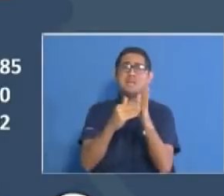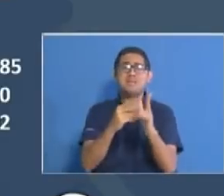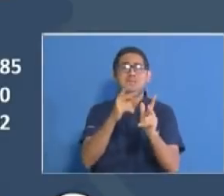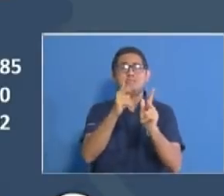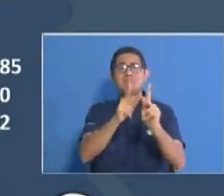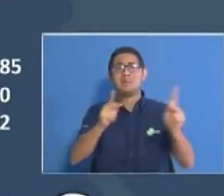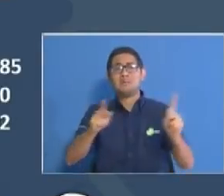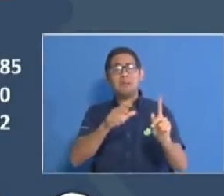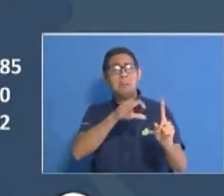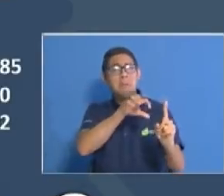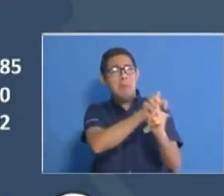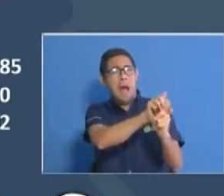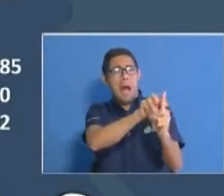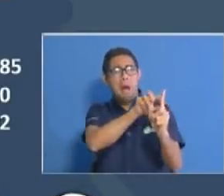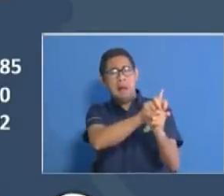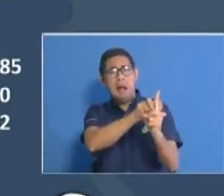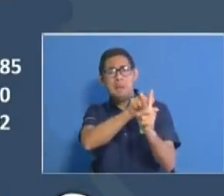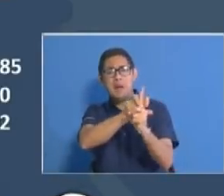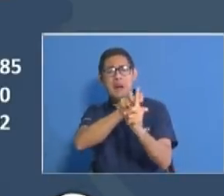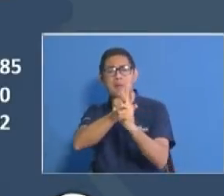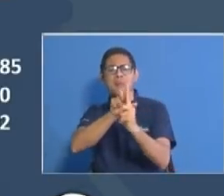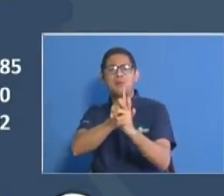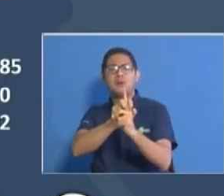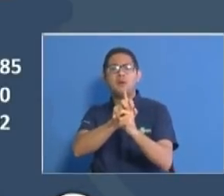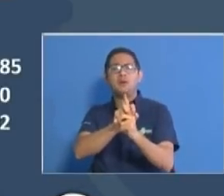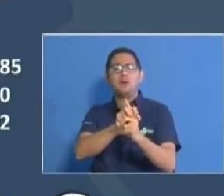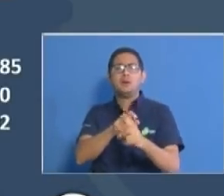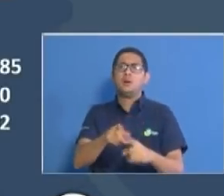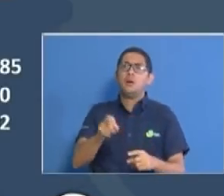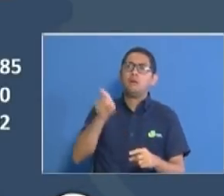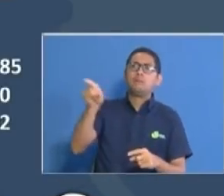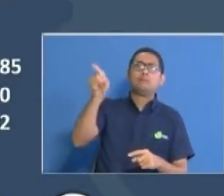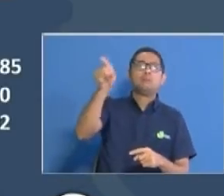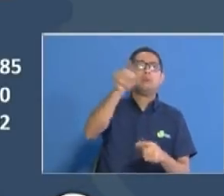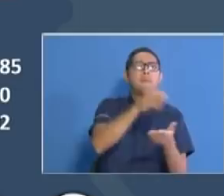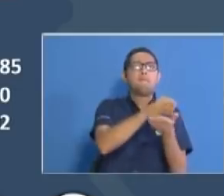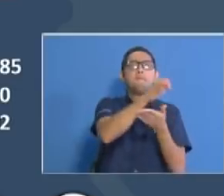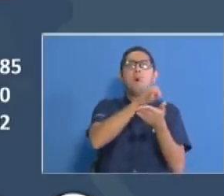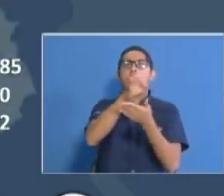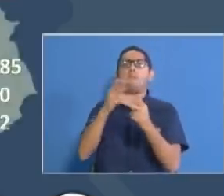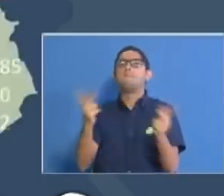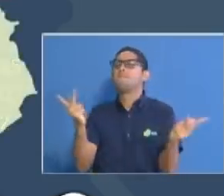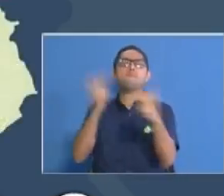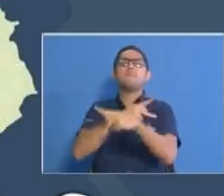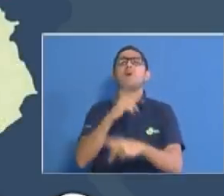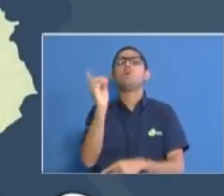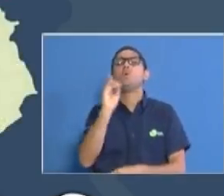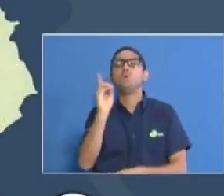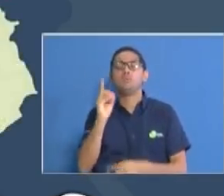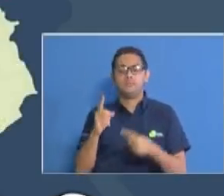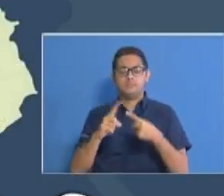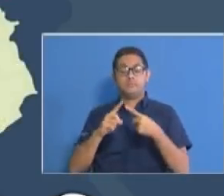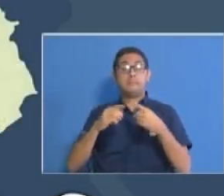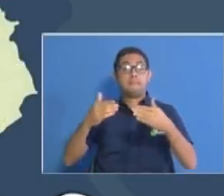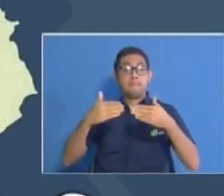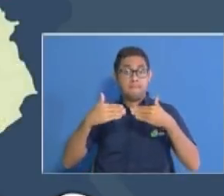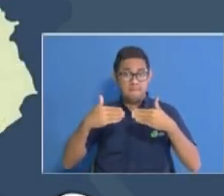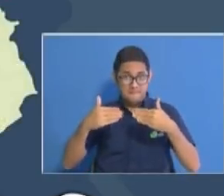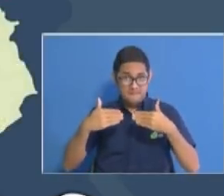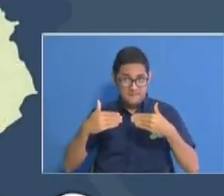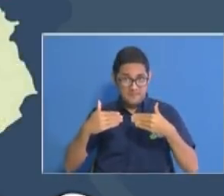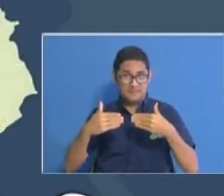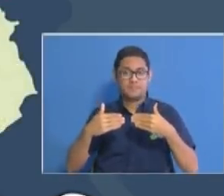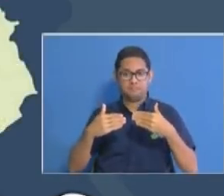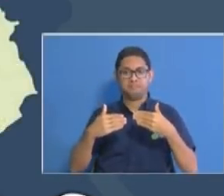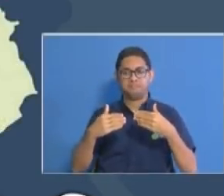en donde las cinco provincias con mayor porcentaje son Panamá con 31